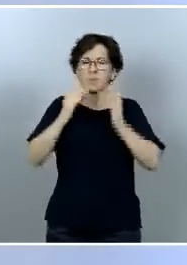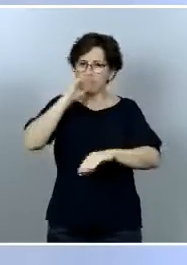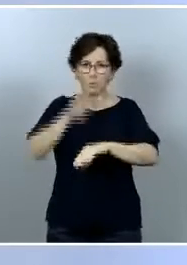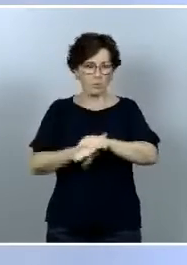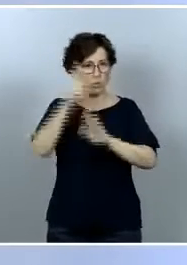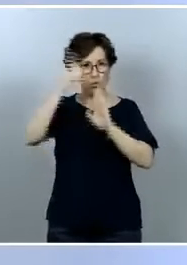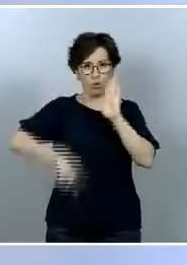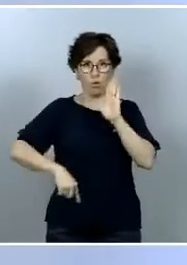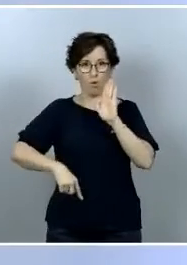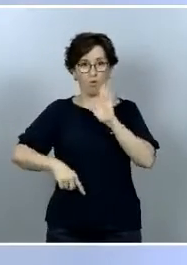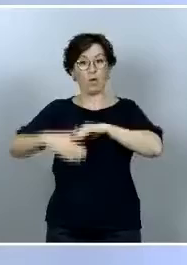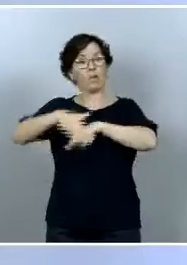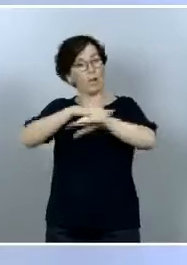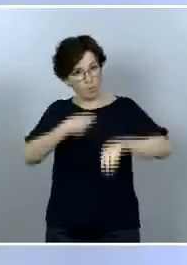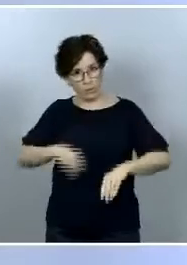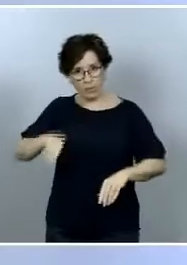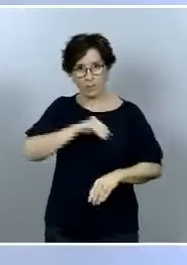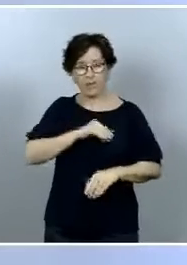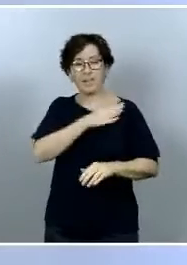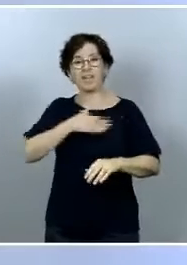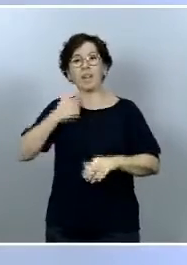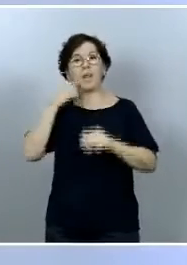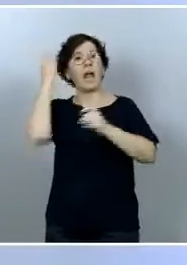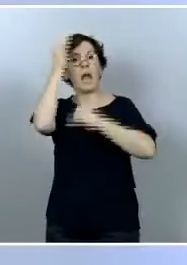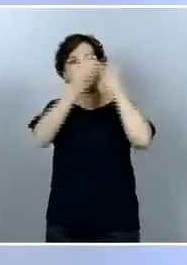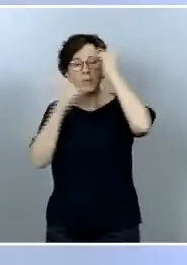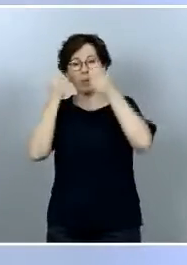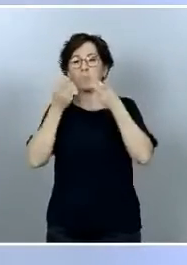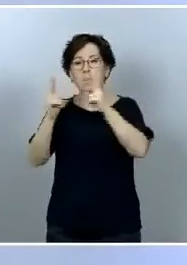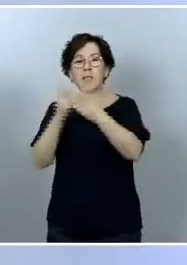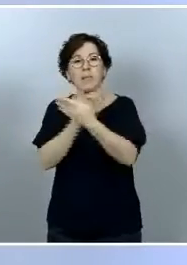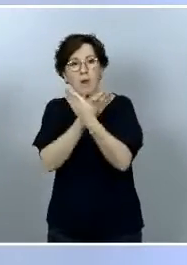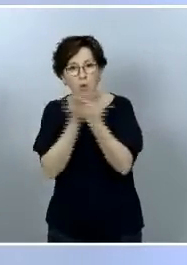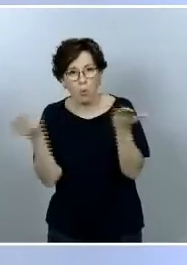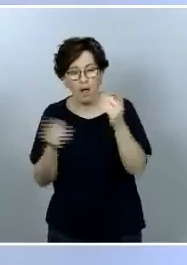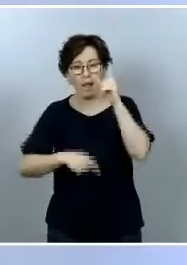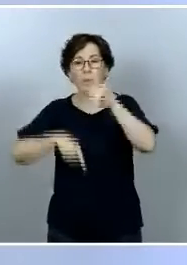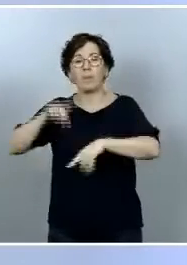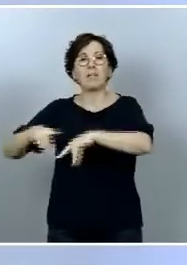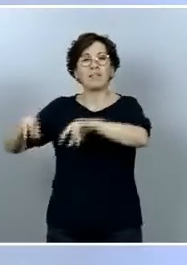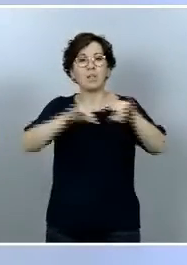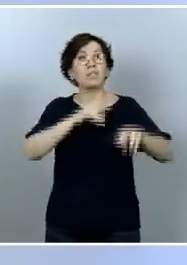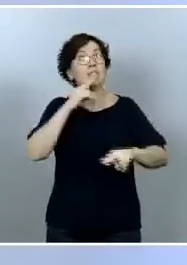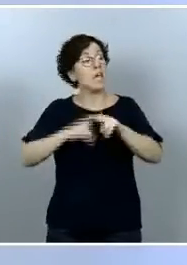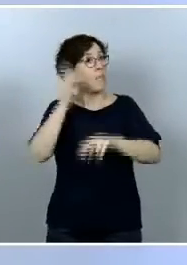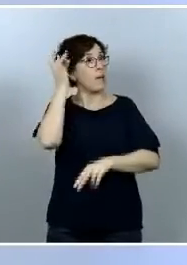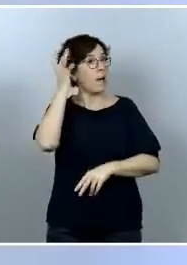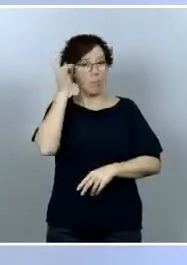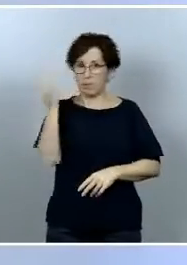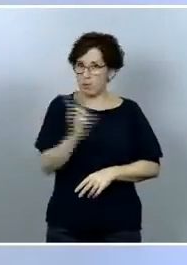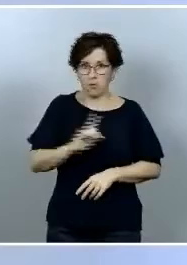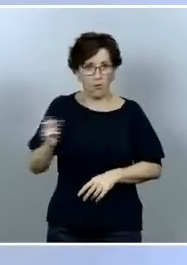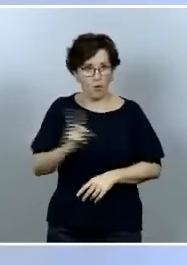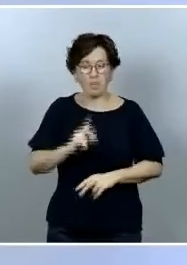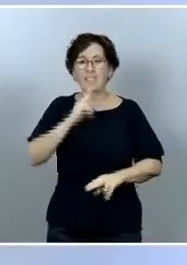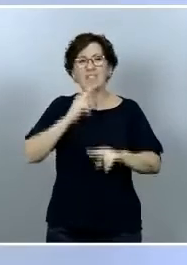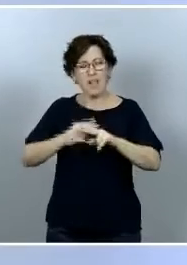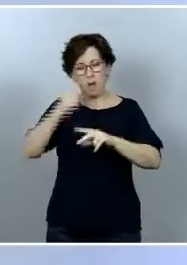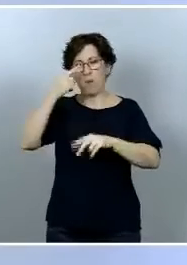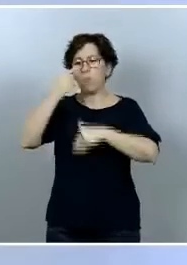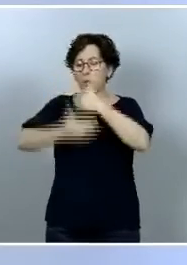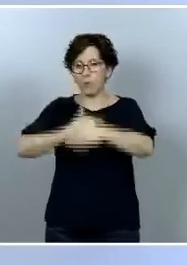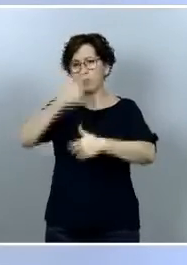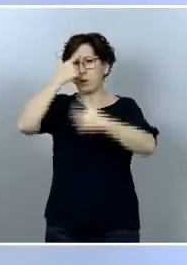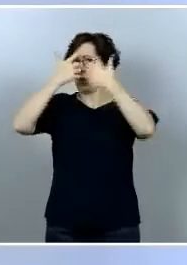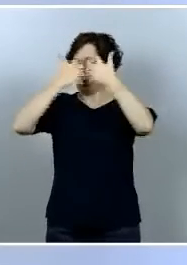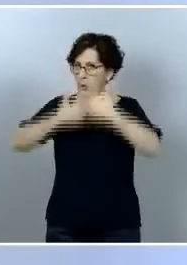a aquellas actividades que están permitidas en distintas unidades territoriales no son un capricho son créanme un proceso pensado gradual y hay